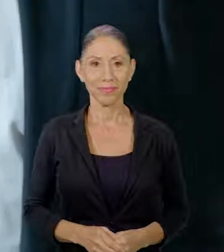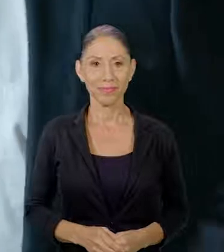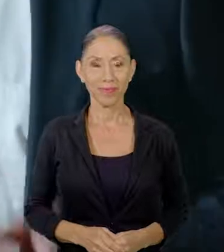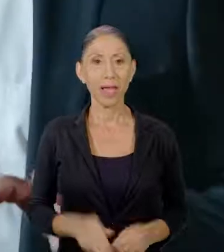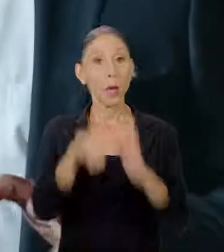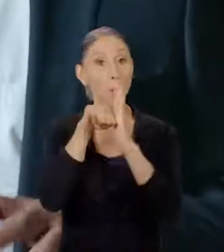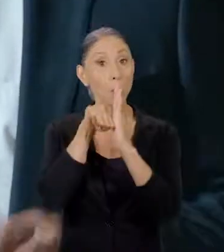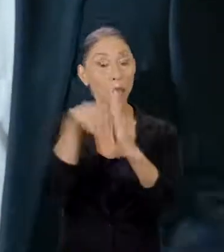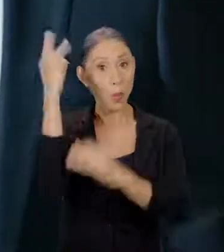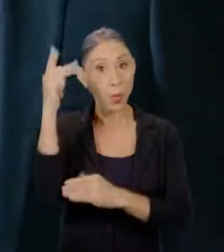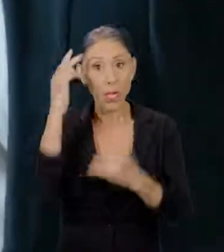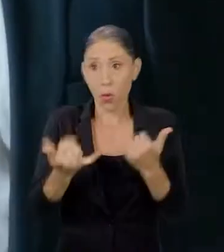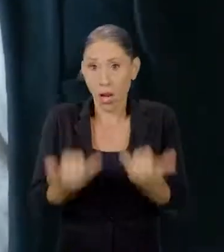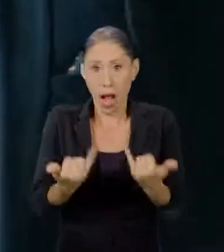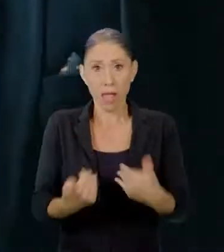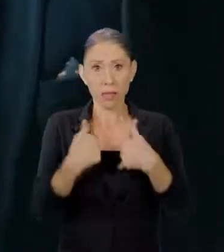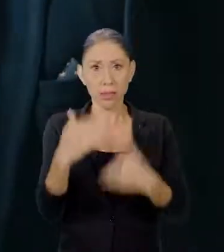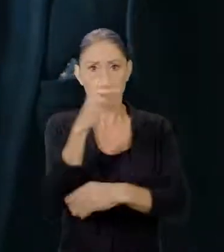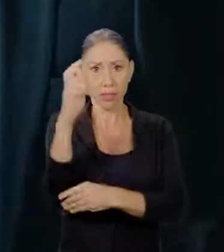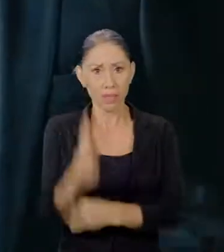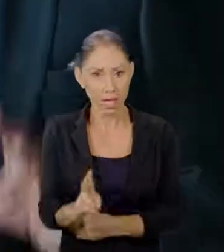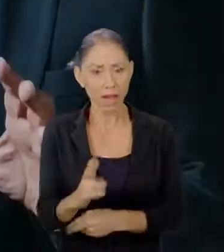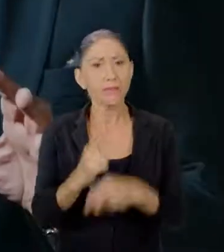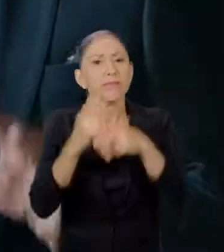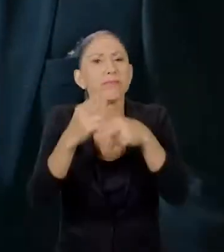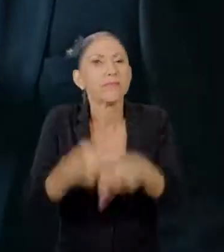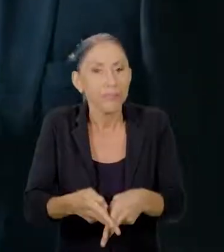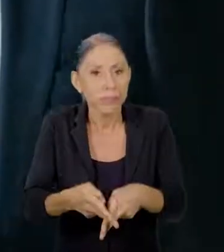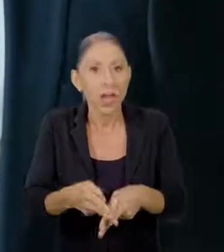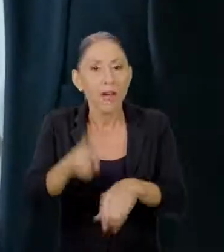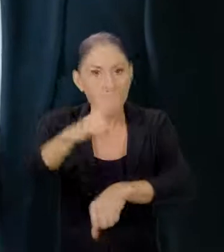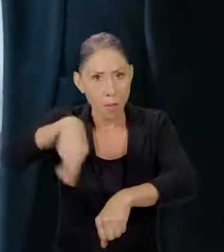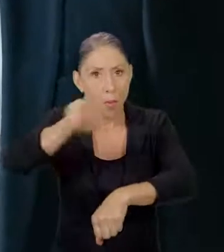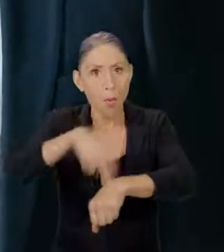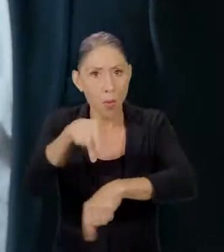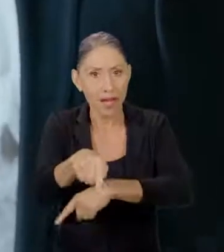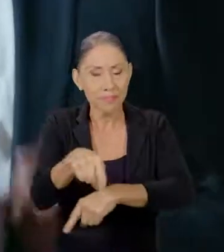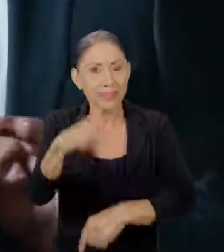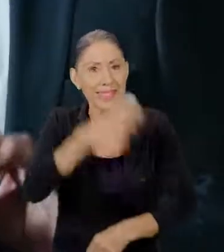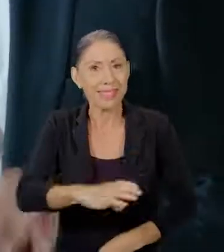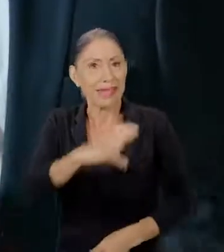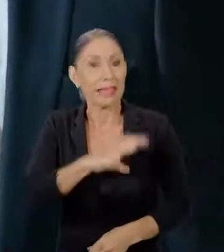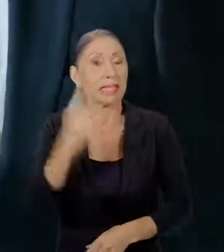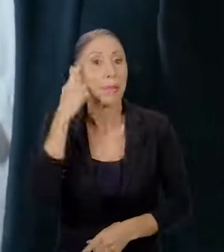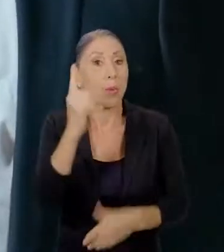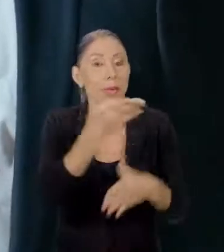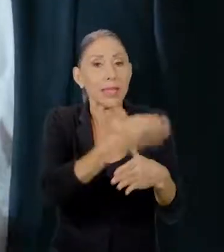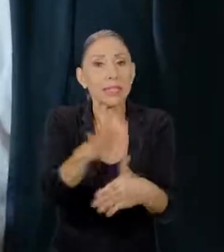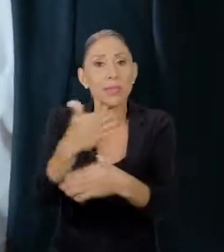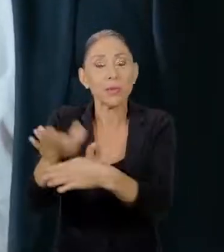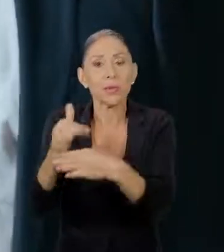El modelo político que hoy posee Costa Rica, conocido como República, se caracteriza por la